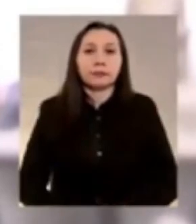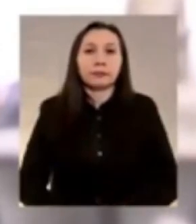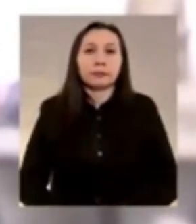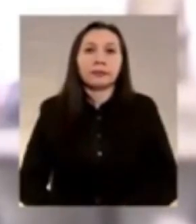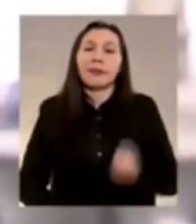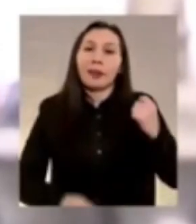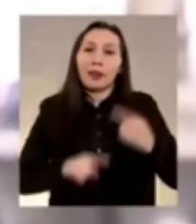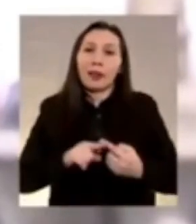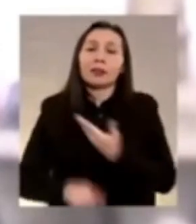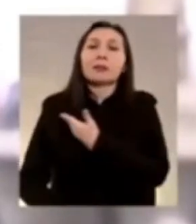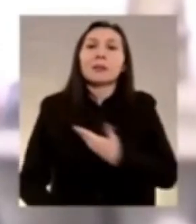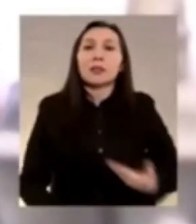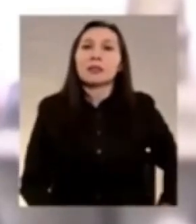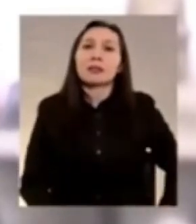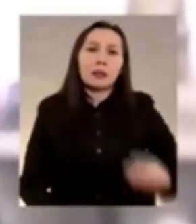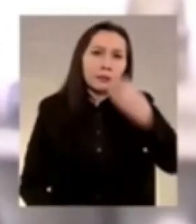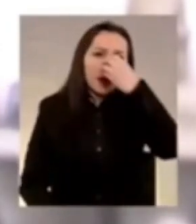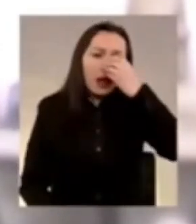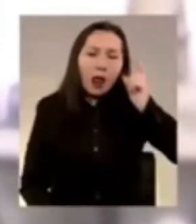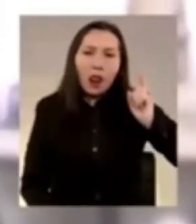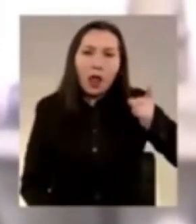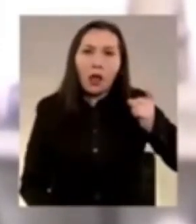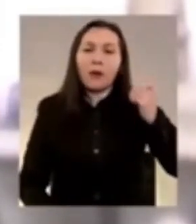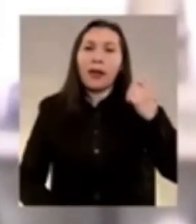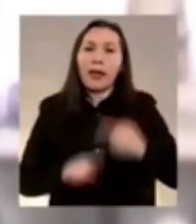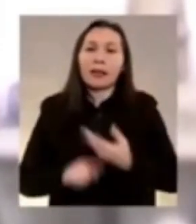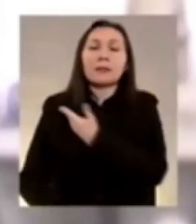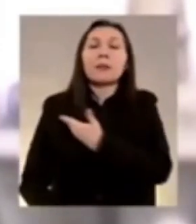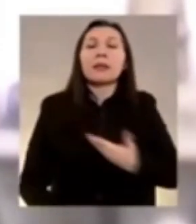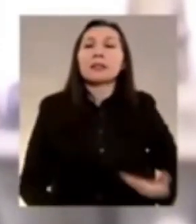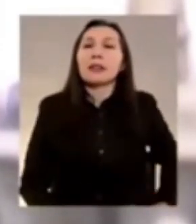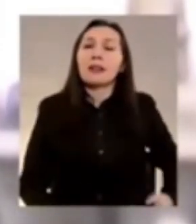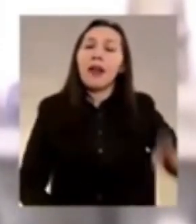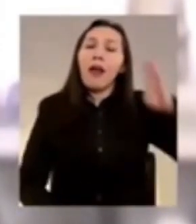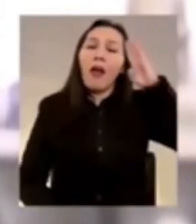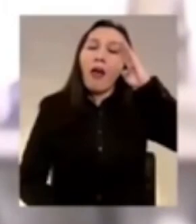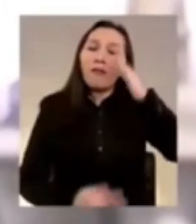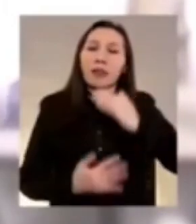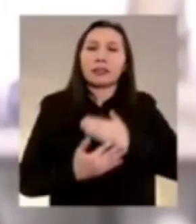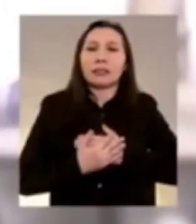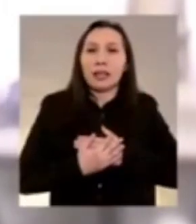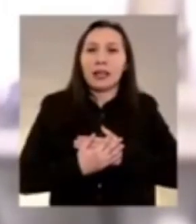al expresidente Ricardo Lagos y a la expresidenta Michelle Bachelet.